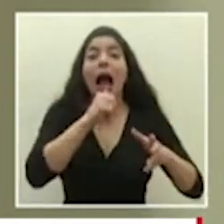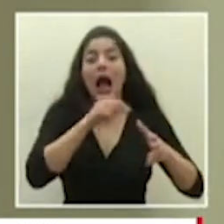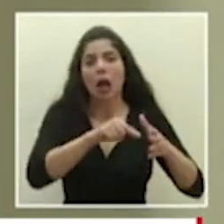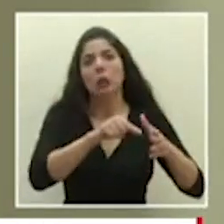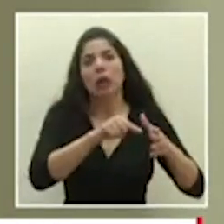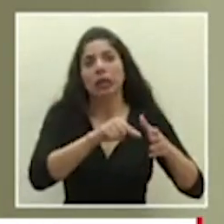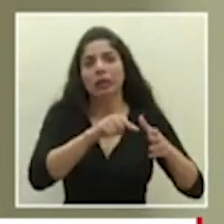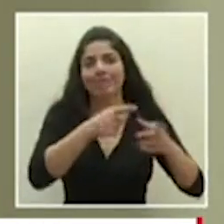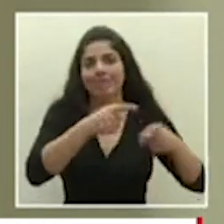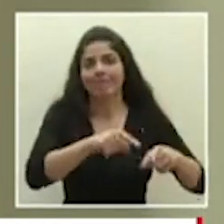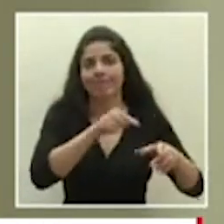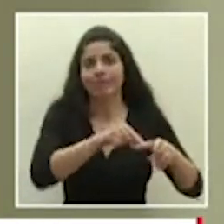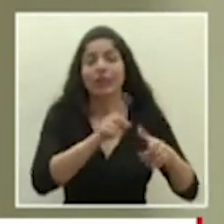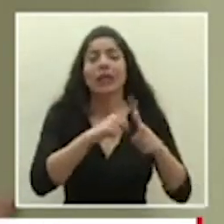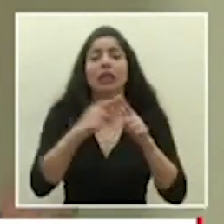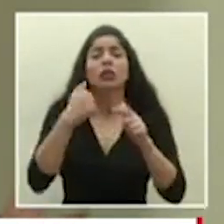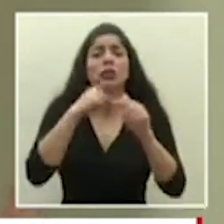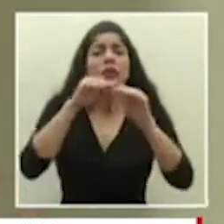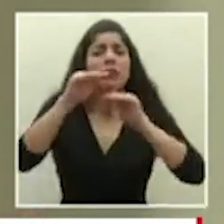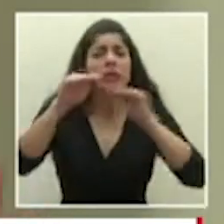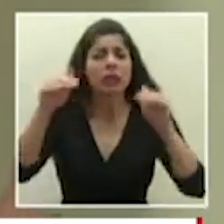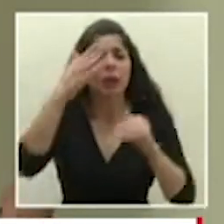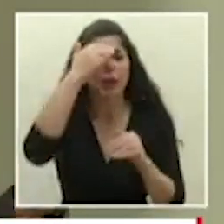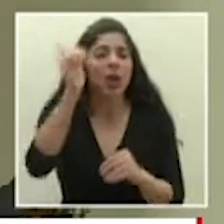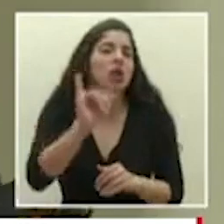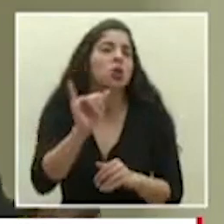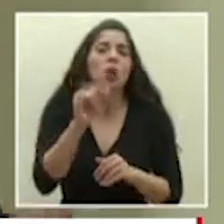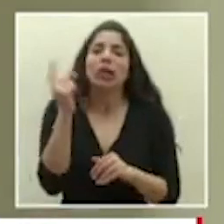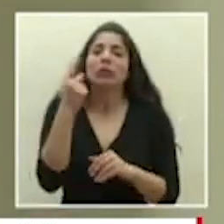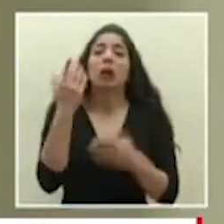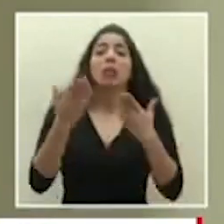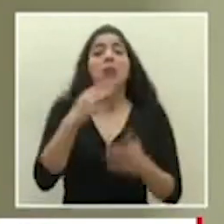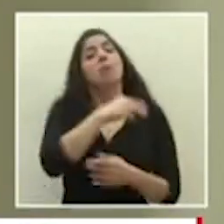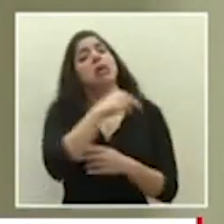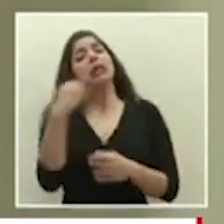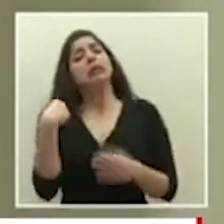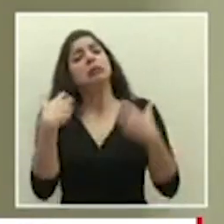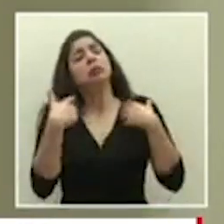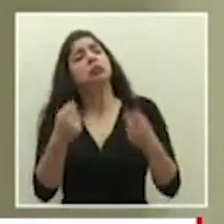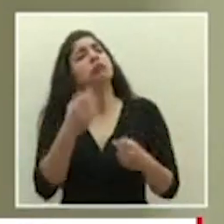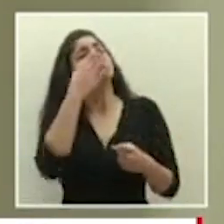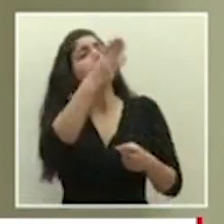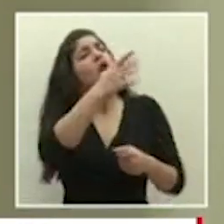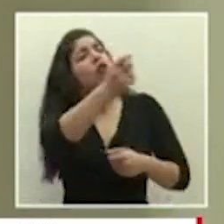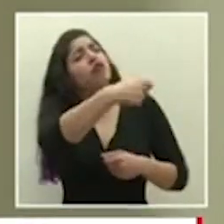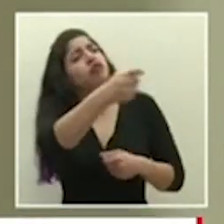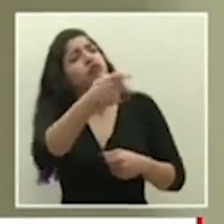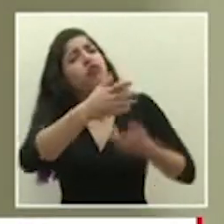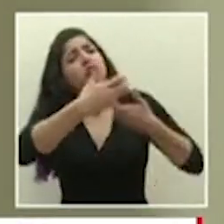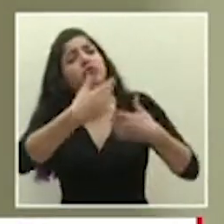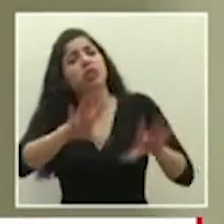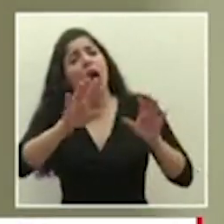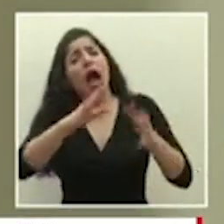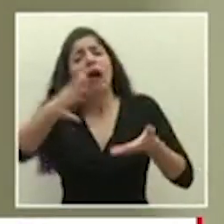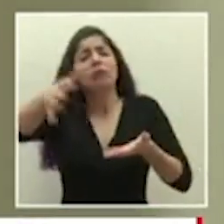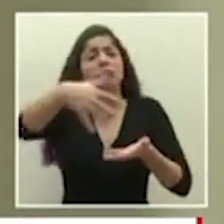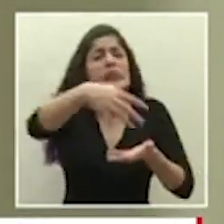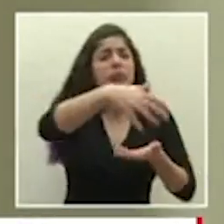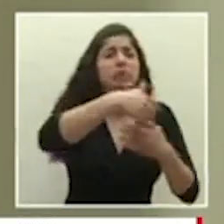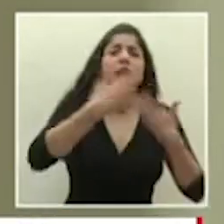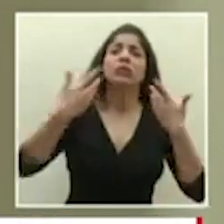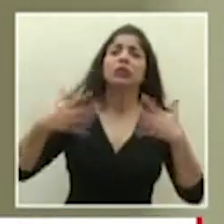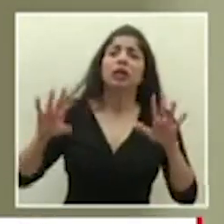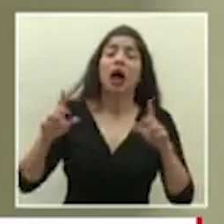porque vamos a ver en esto igual lo de siempre puede ser que el ministerio vaya que haga las fumigaciones que haga los retiros de los criaderos